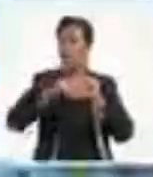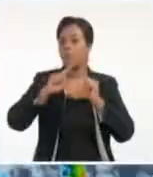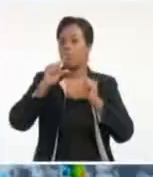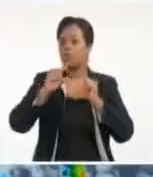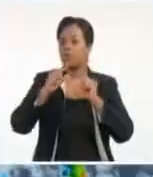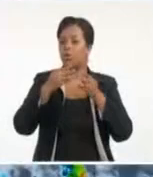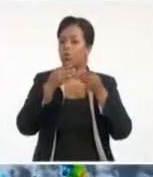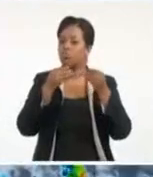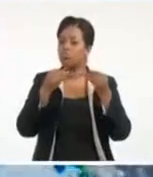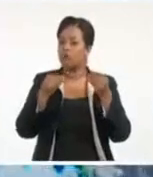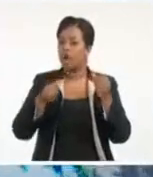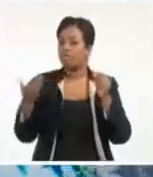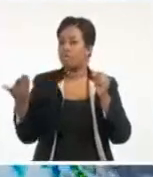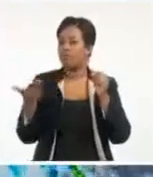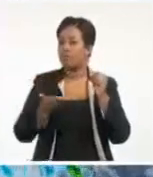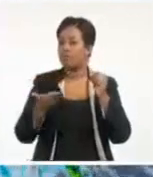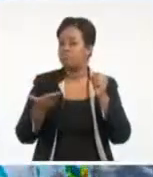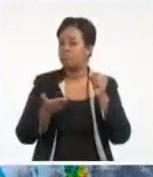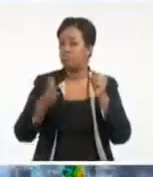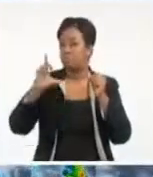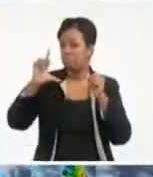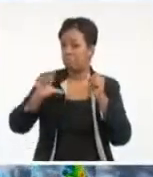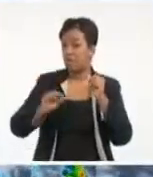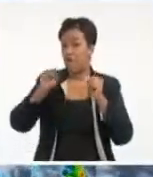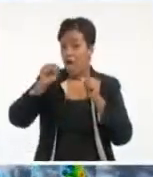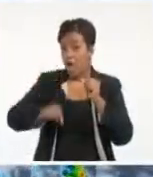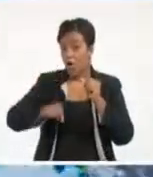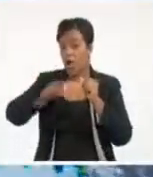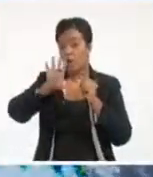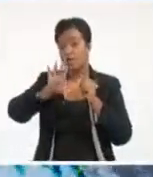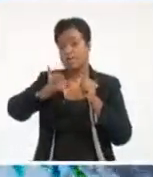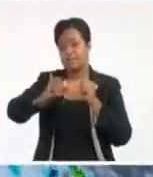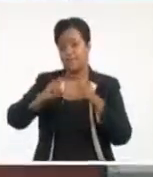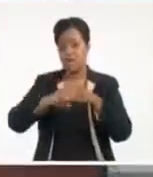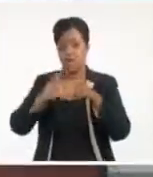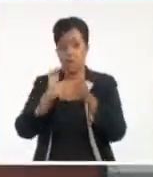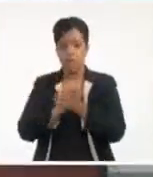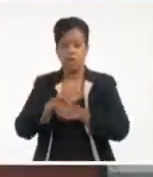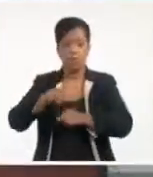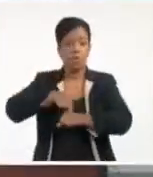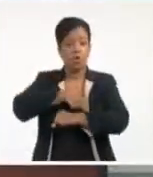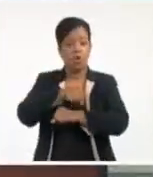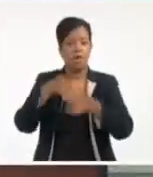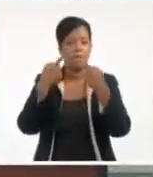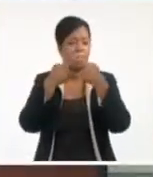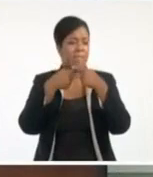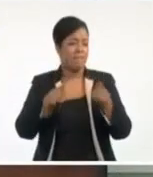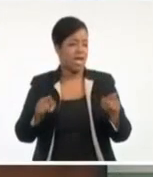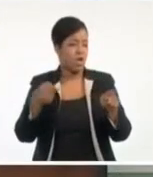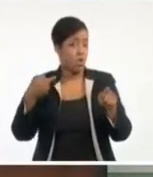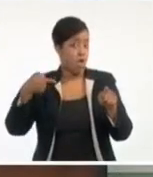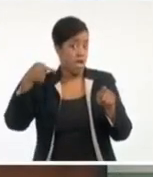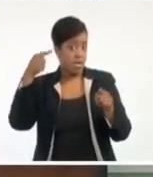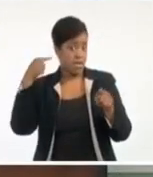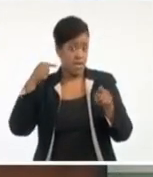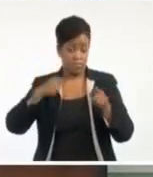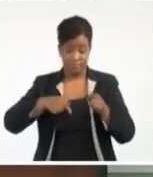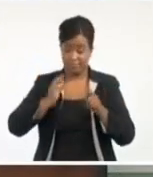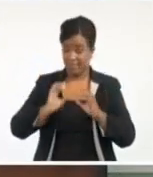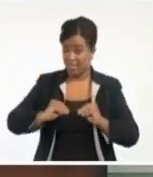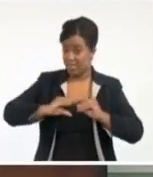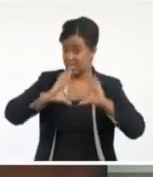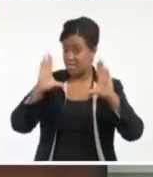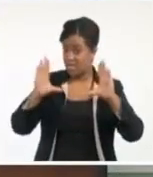Tiene ahora 46 kilómetros por hora. Pero ayer, durante la mayor parte del día, tuvo